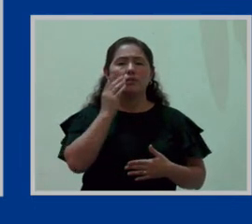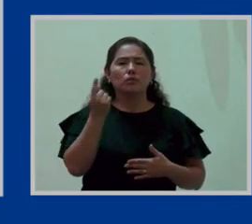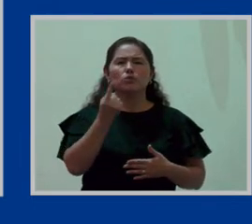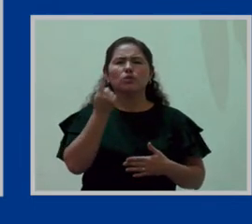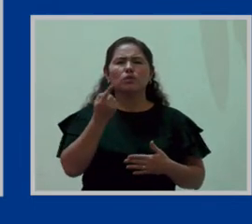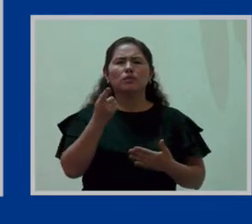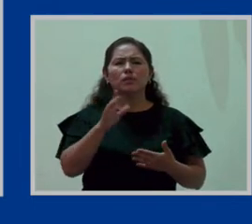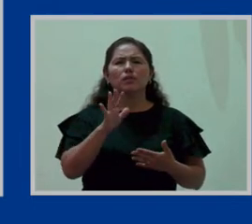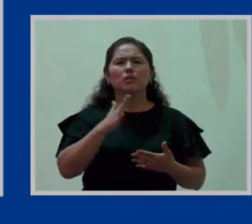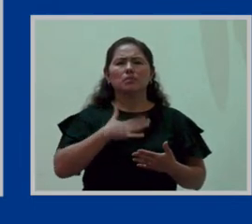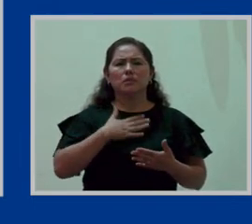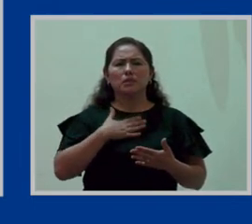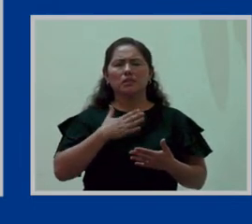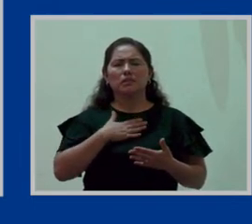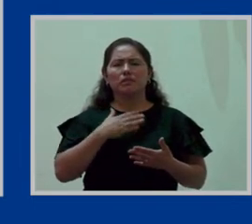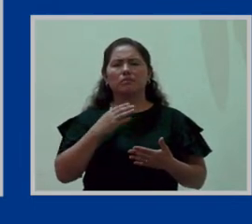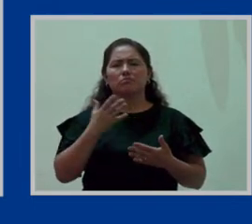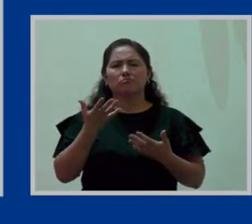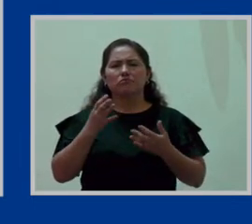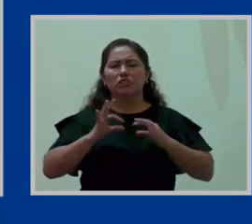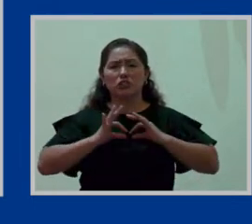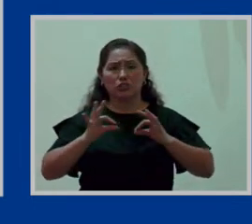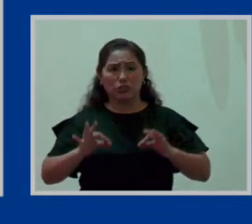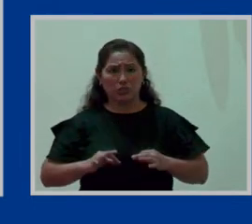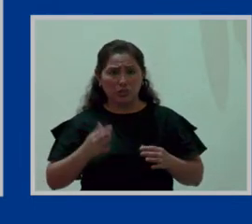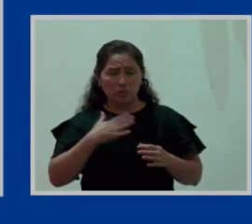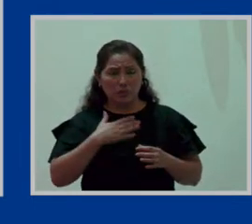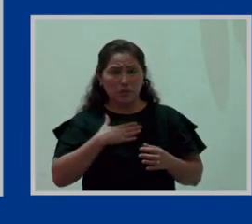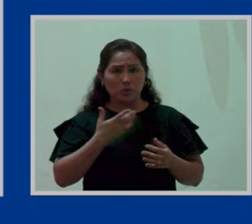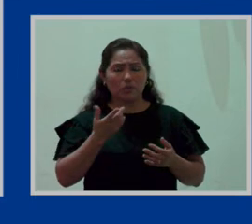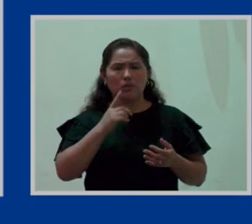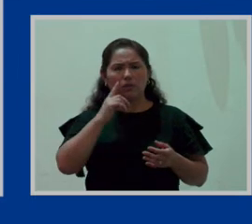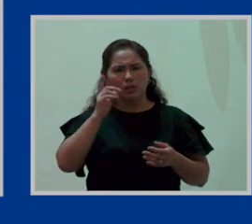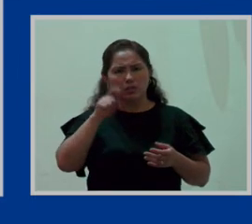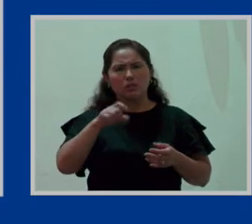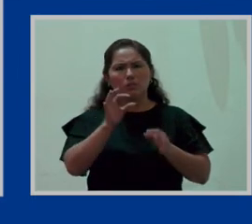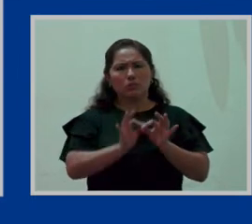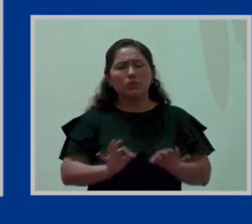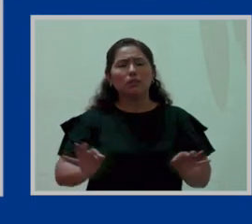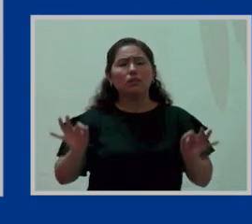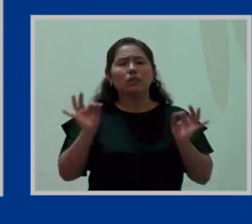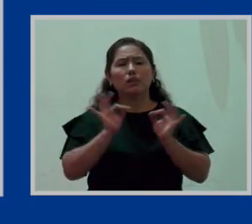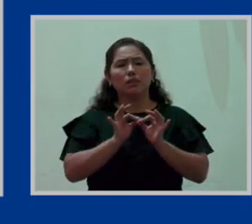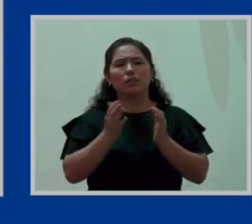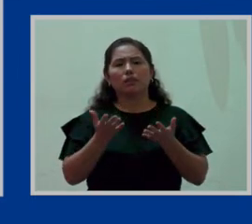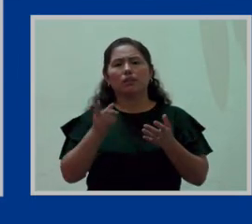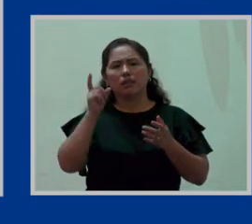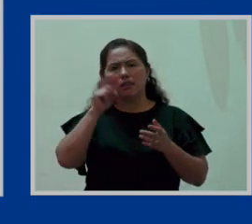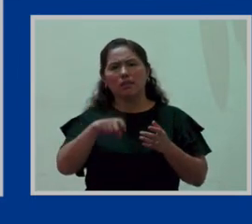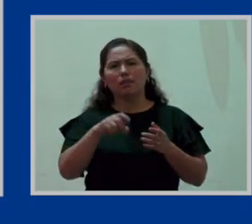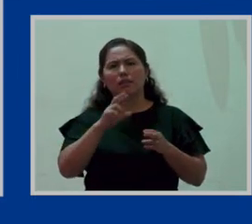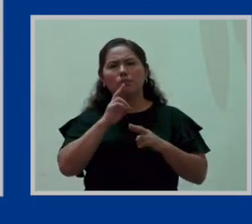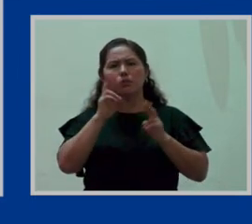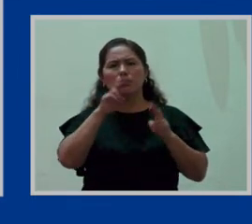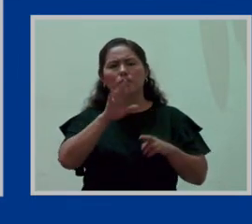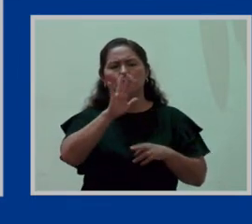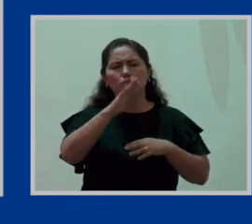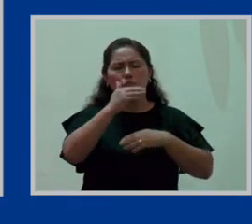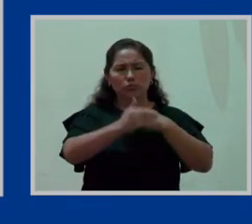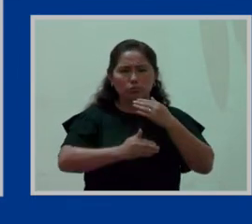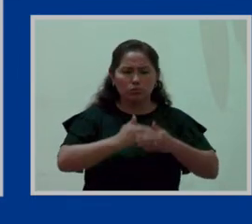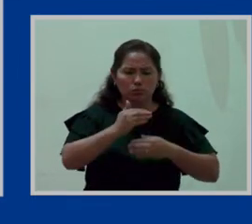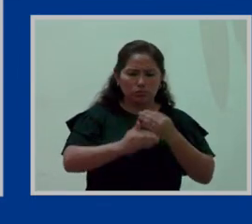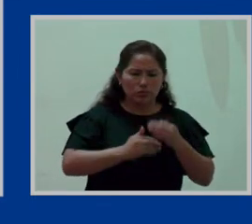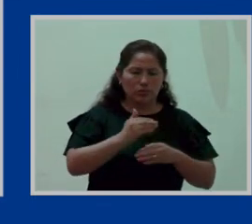un hecho fisiológico, sino fundamentalmente responde a su proceso